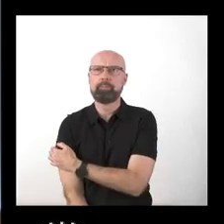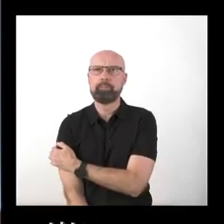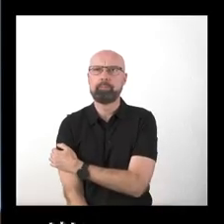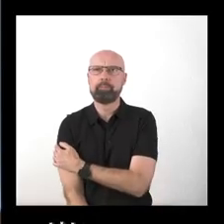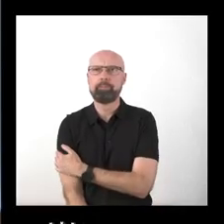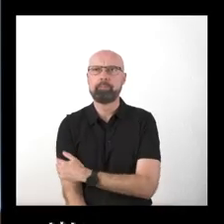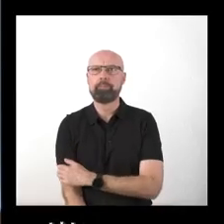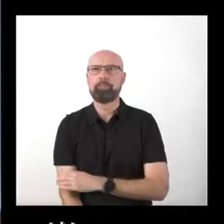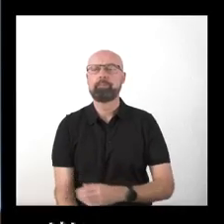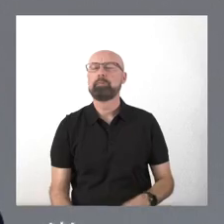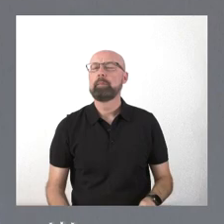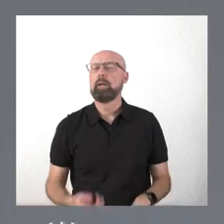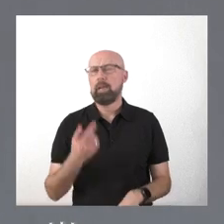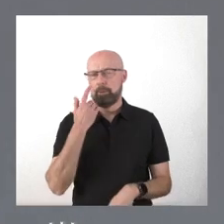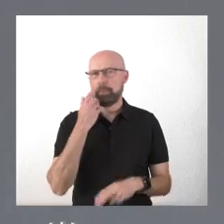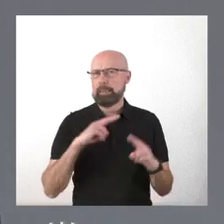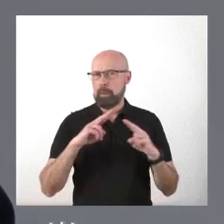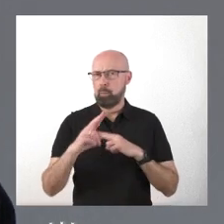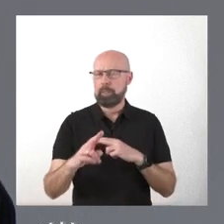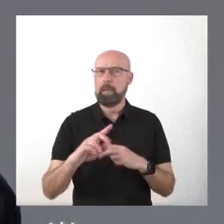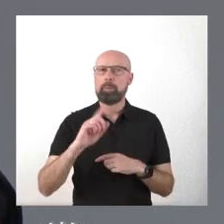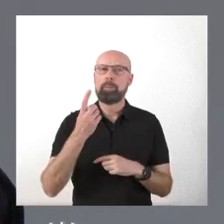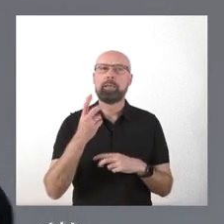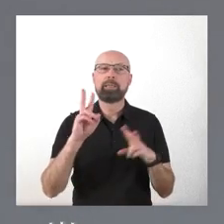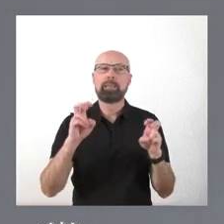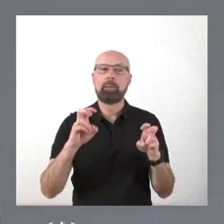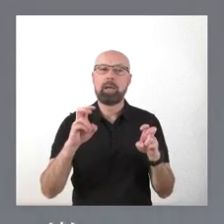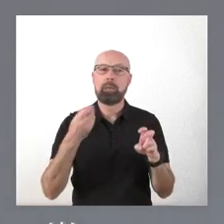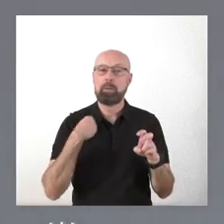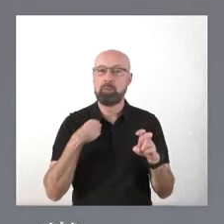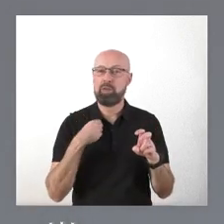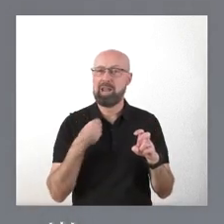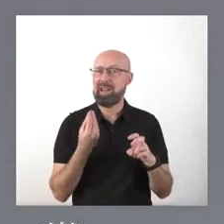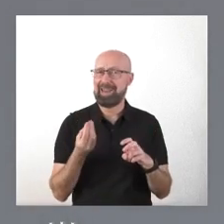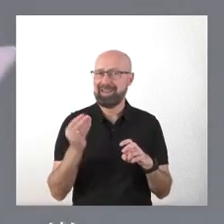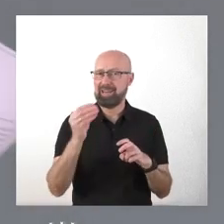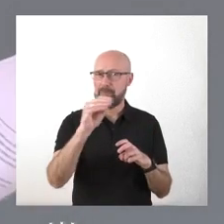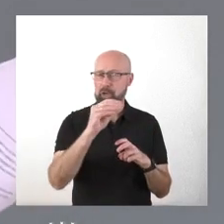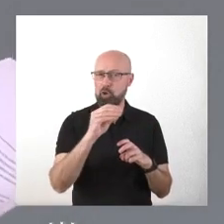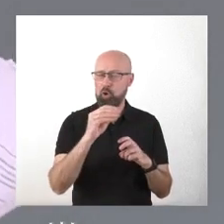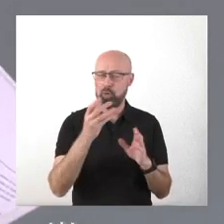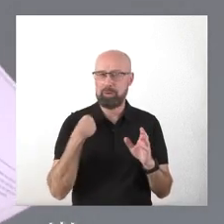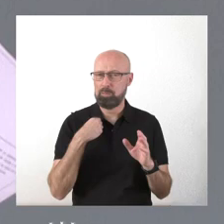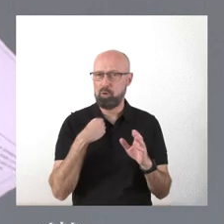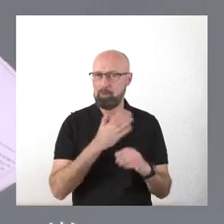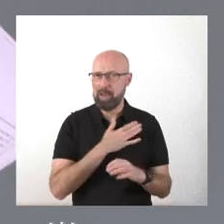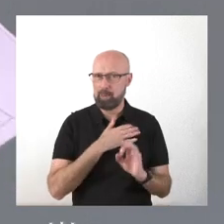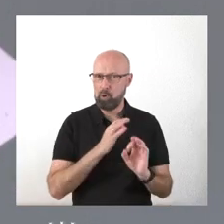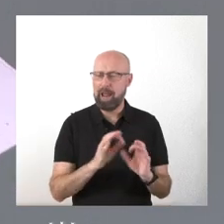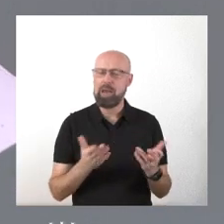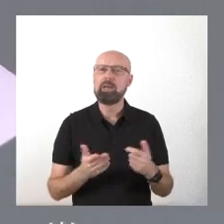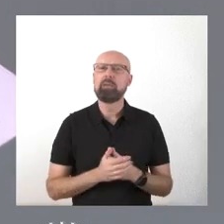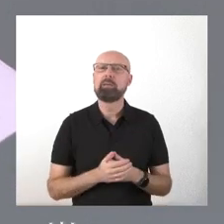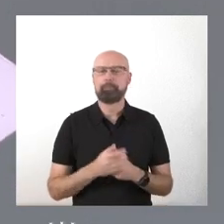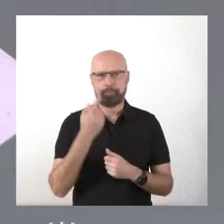Empiezo por la cuestión del incremento patrimonial. Mire, en el